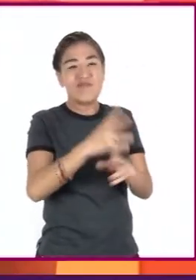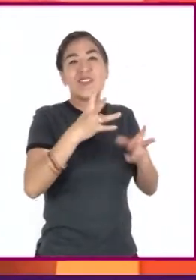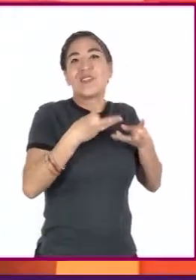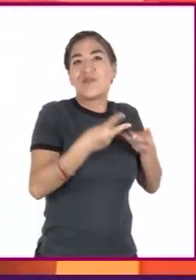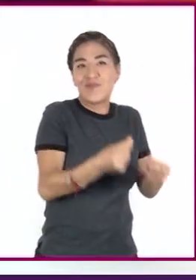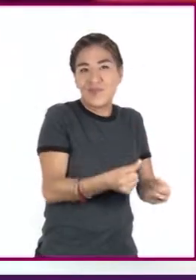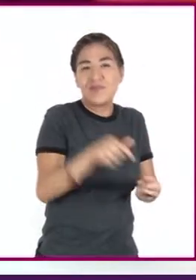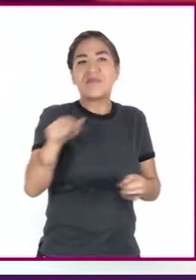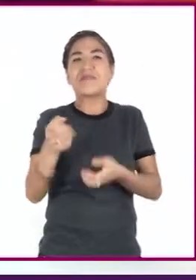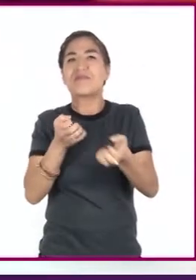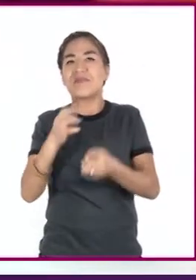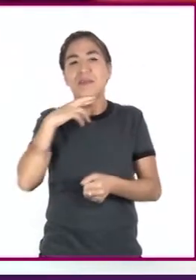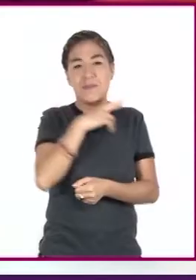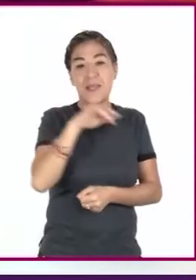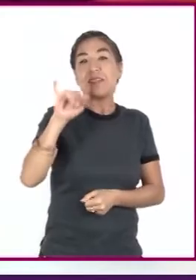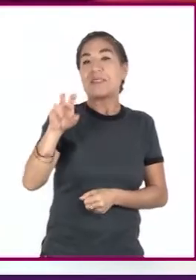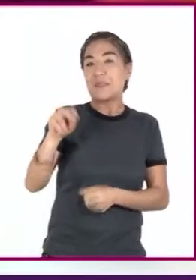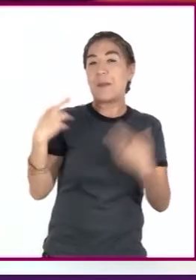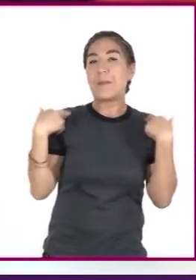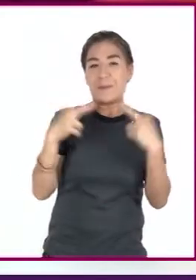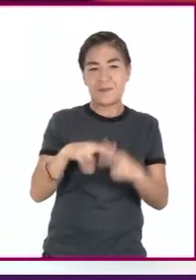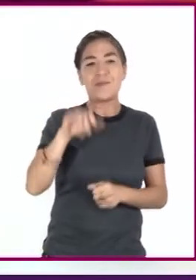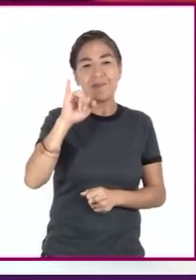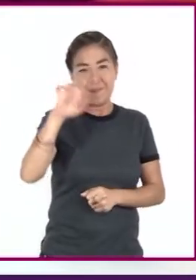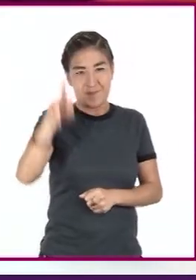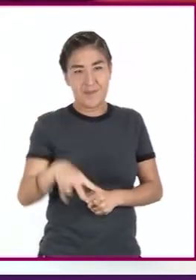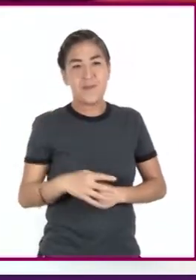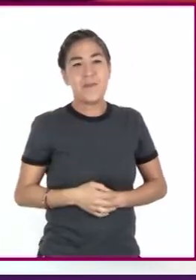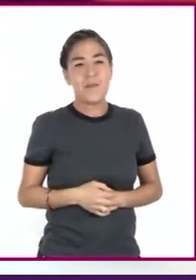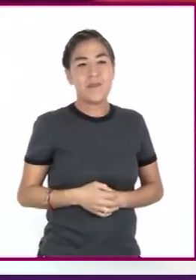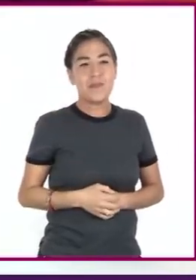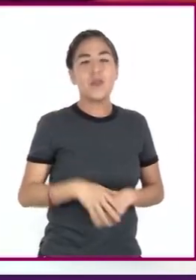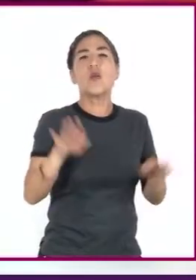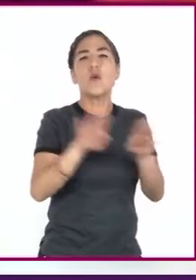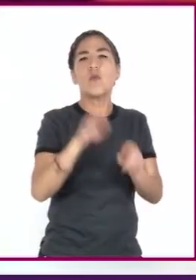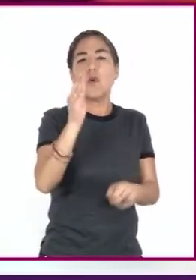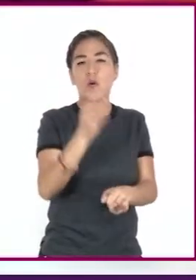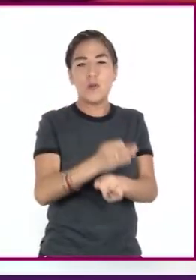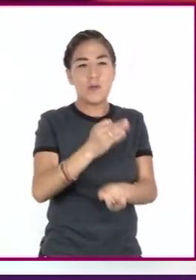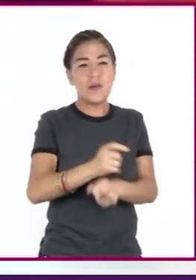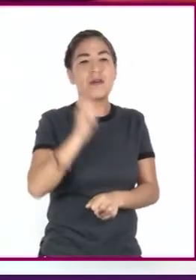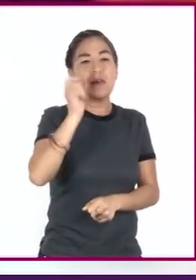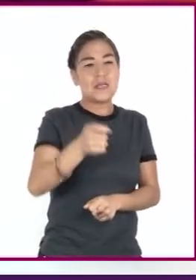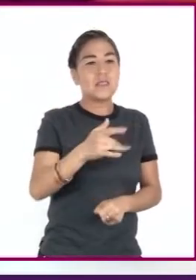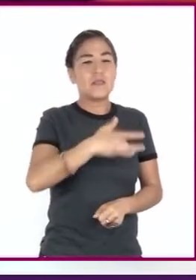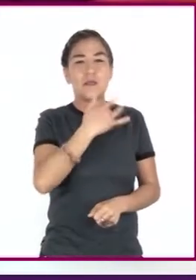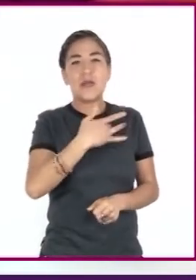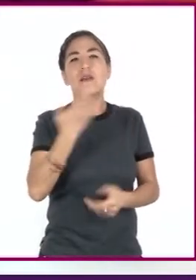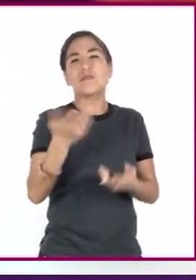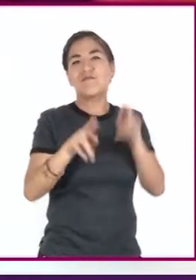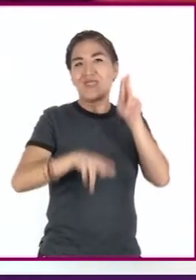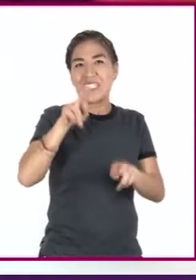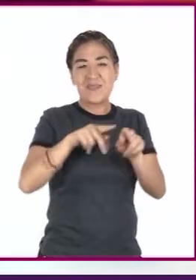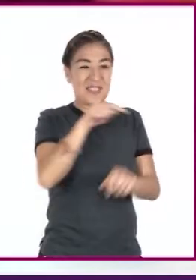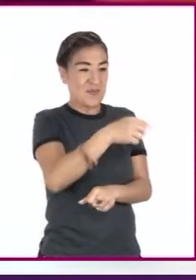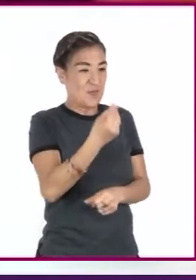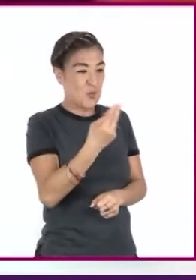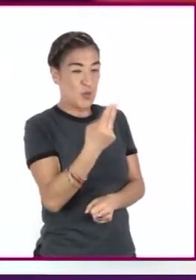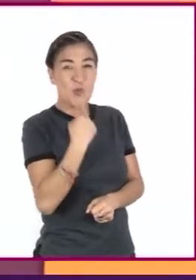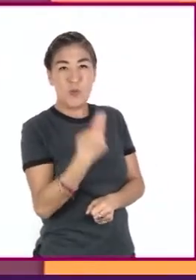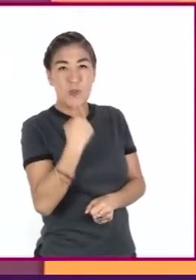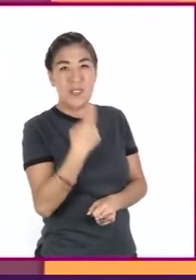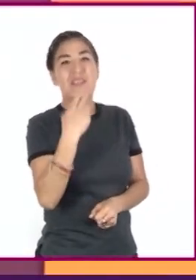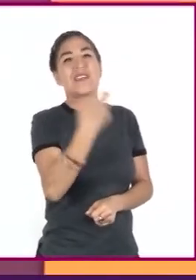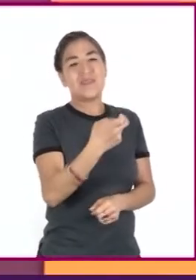Norma? Cierto. La malnutrición, a través de alimentos con altos niveles calóricos, está